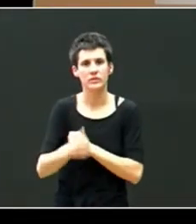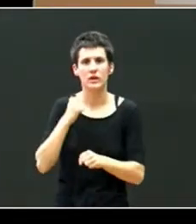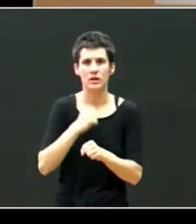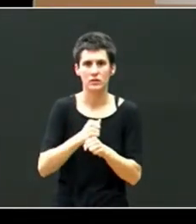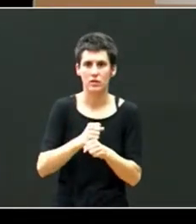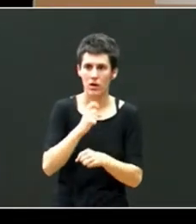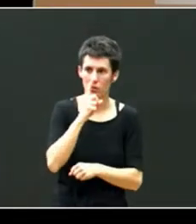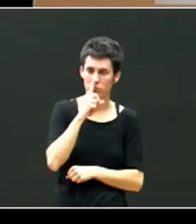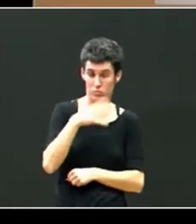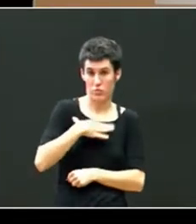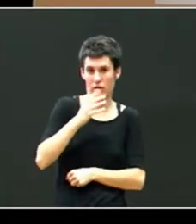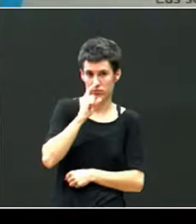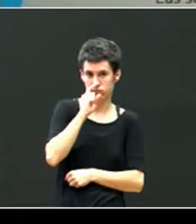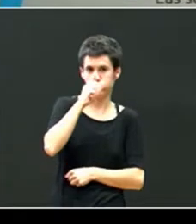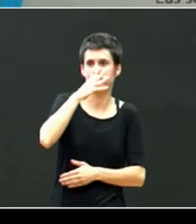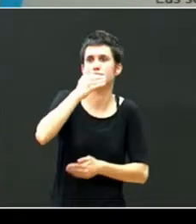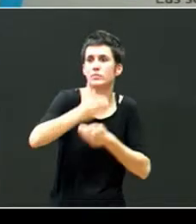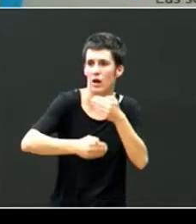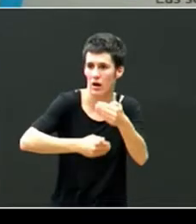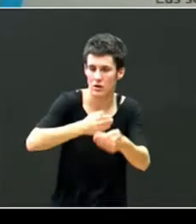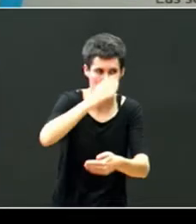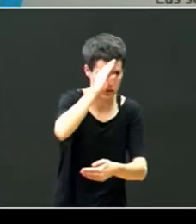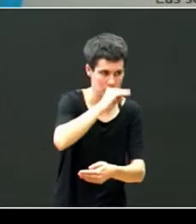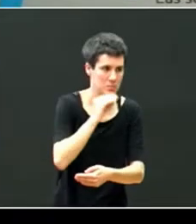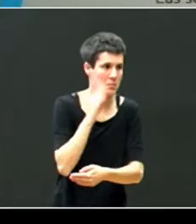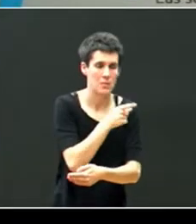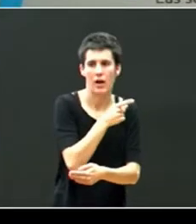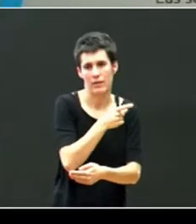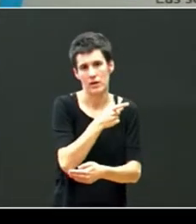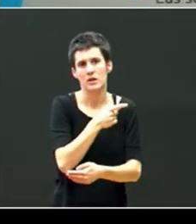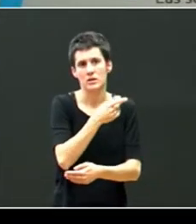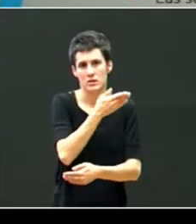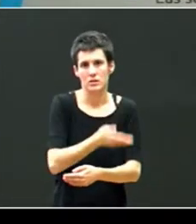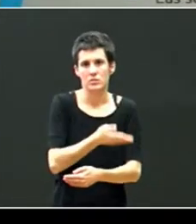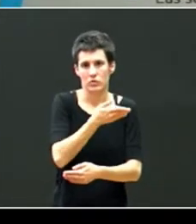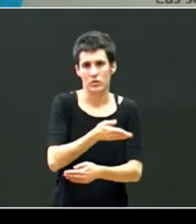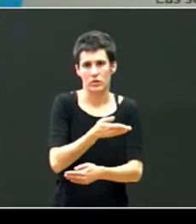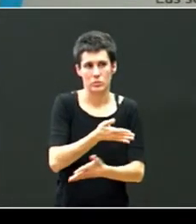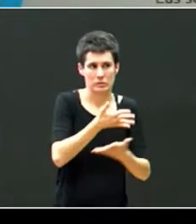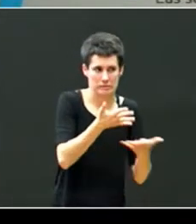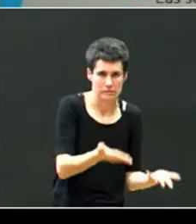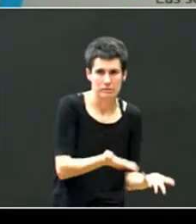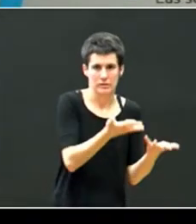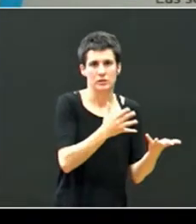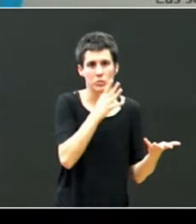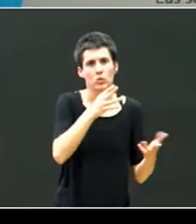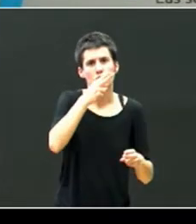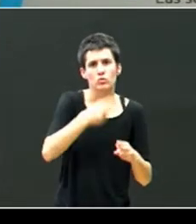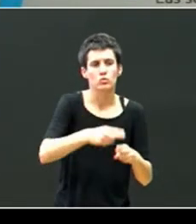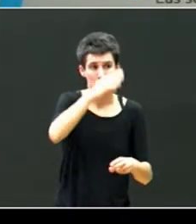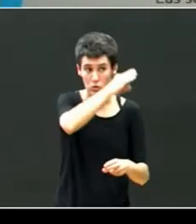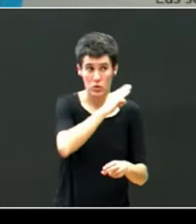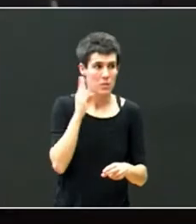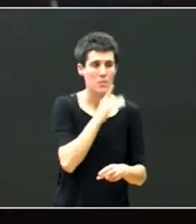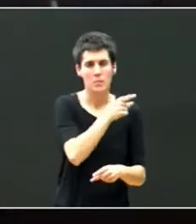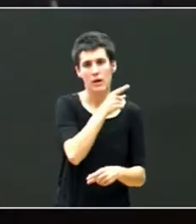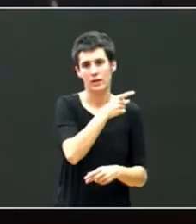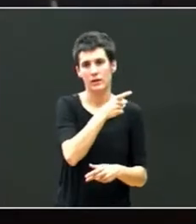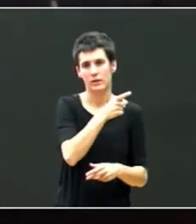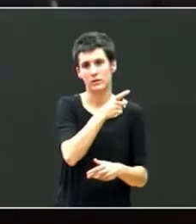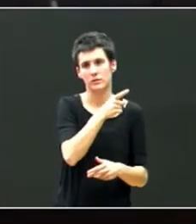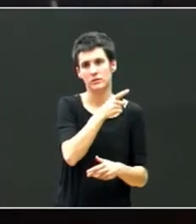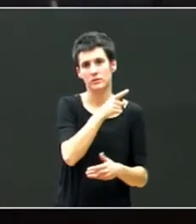y esos padres hay que sostenerlos ahí porque es muy duro lo que algunos de estos padres tienen que llegar a